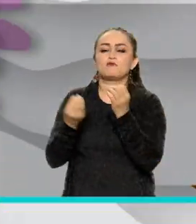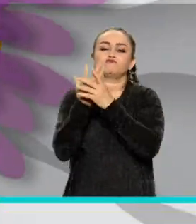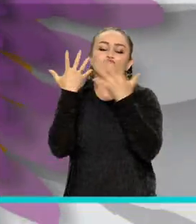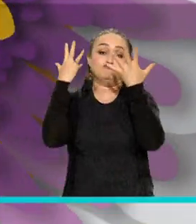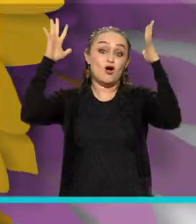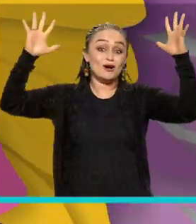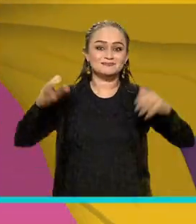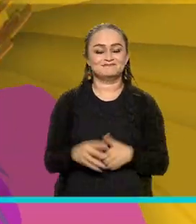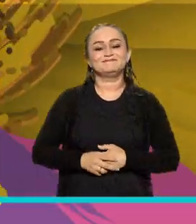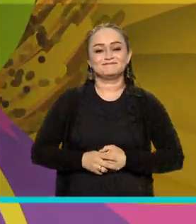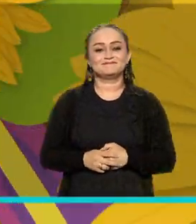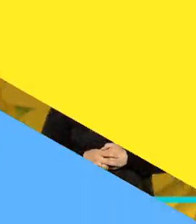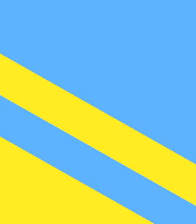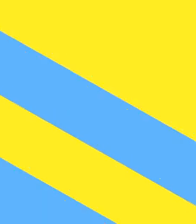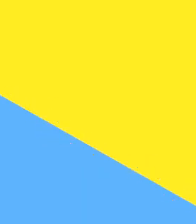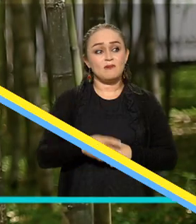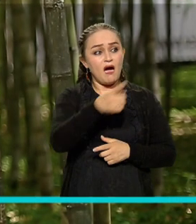Flores.